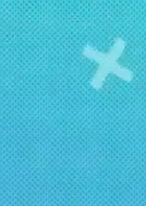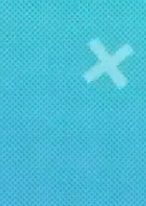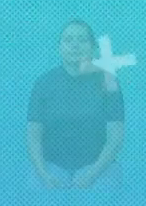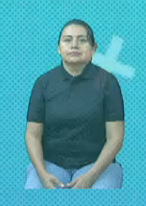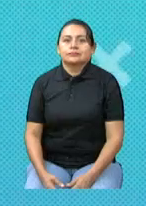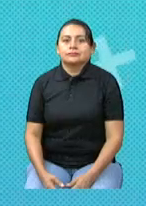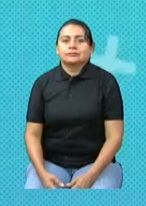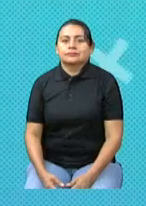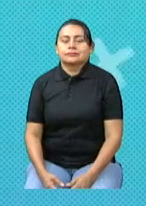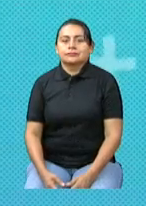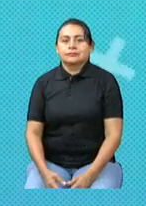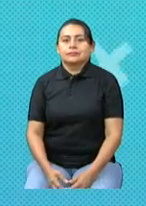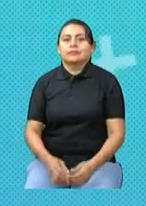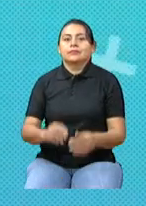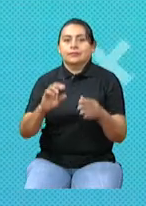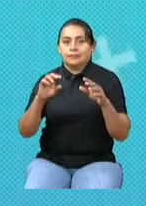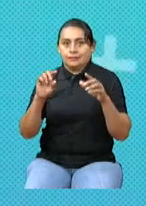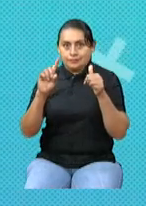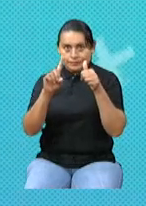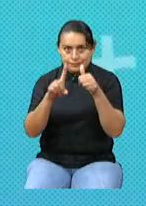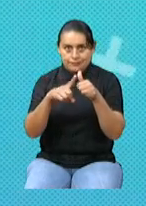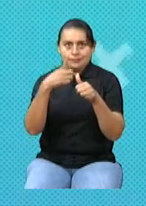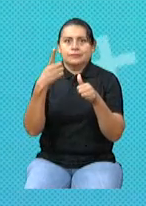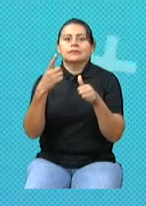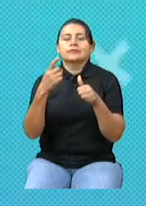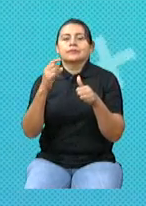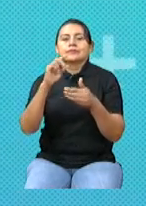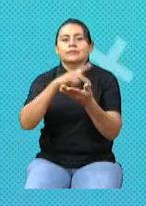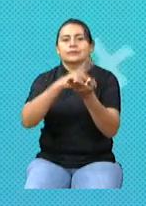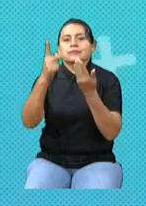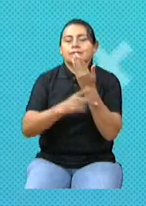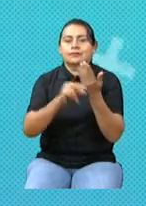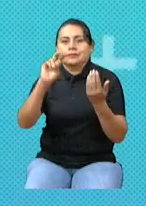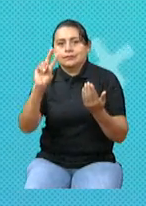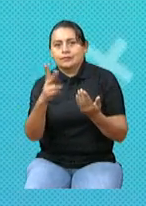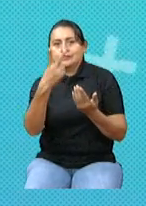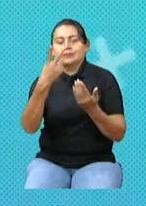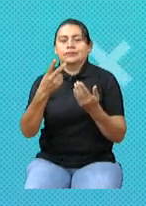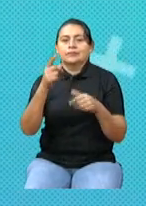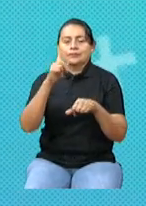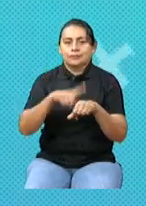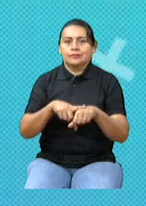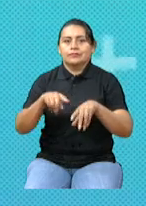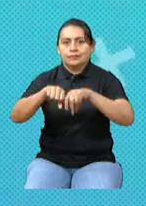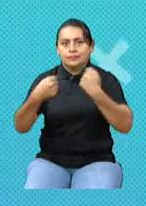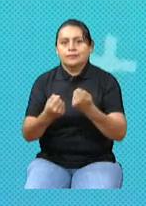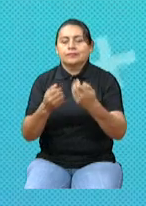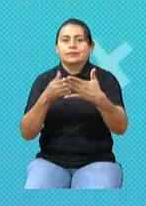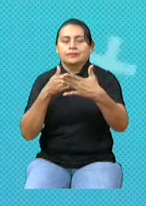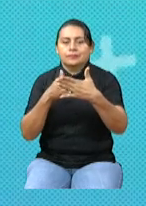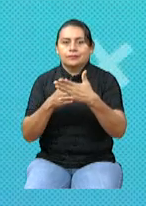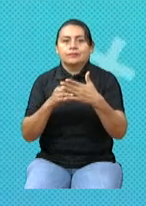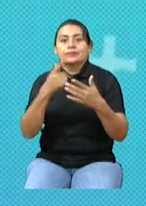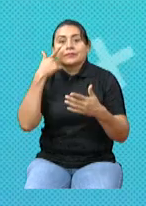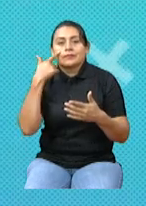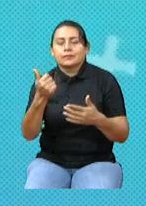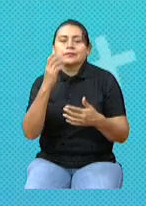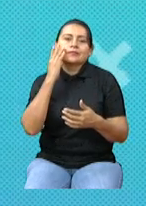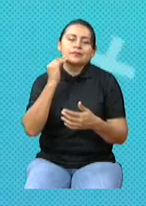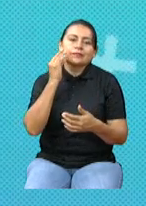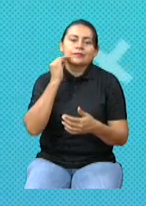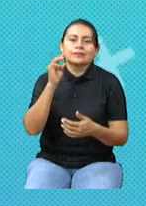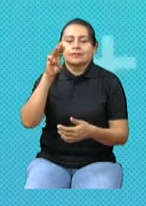En el primer programa de la segunda temporada de Rompiendo Barreras conoceremos la experiencia de